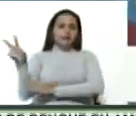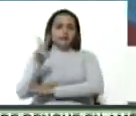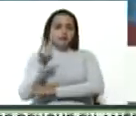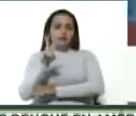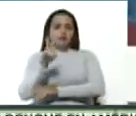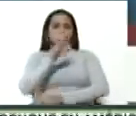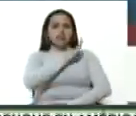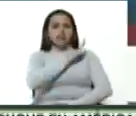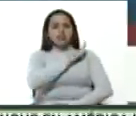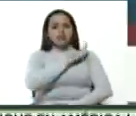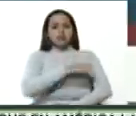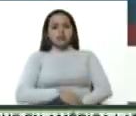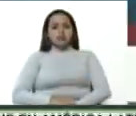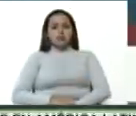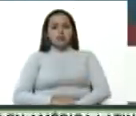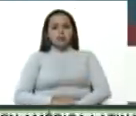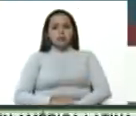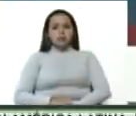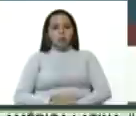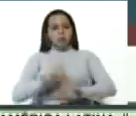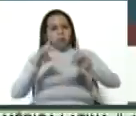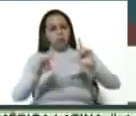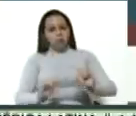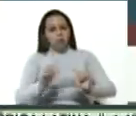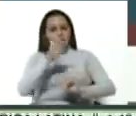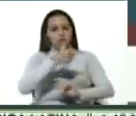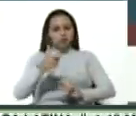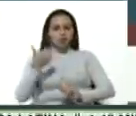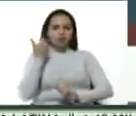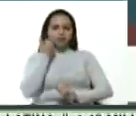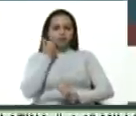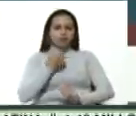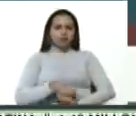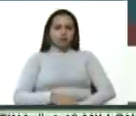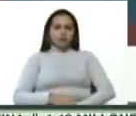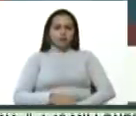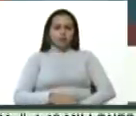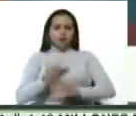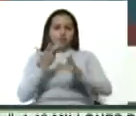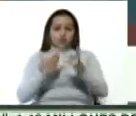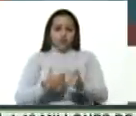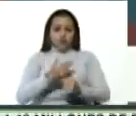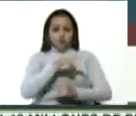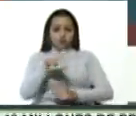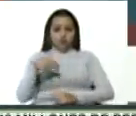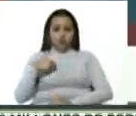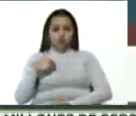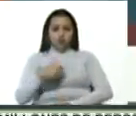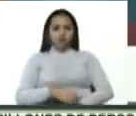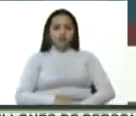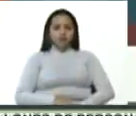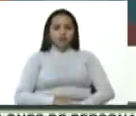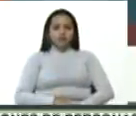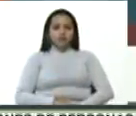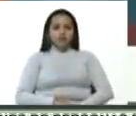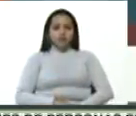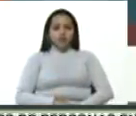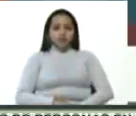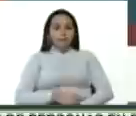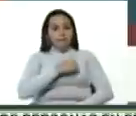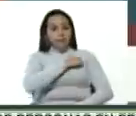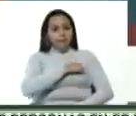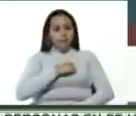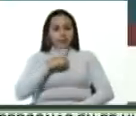pocos casos para el tamaño de nuestra población, apenas 38 fallecidos dolorosamente,